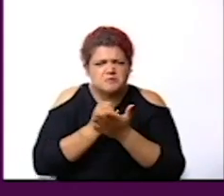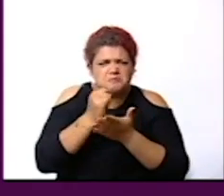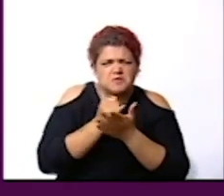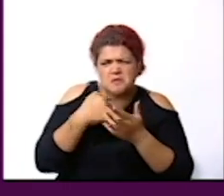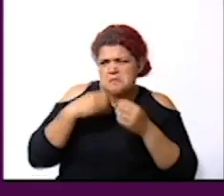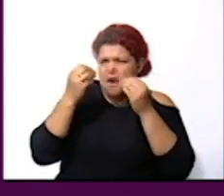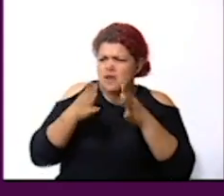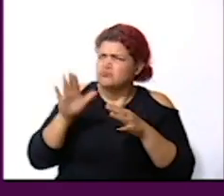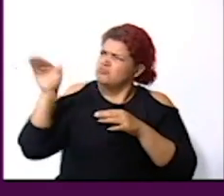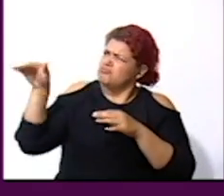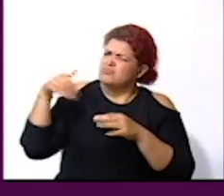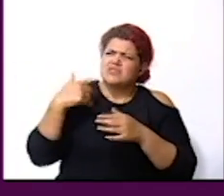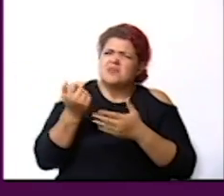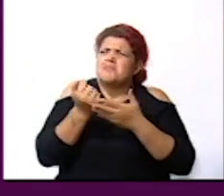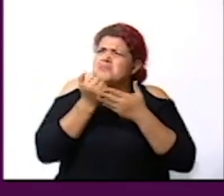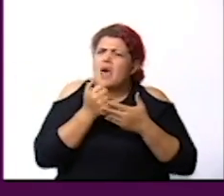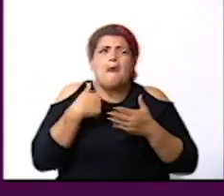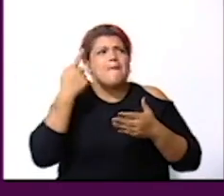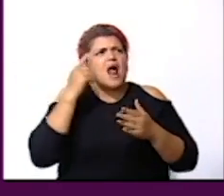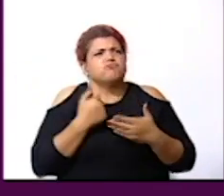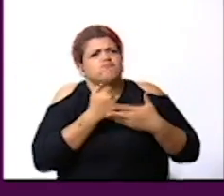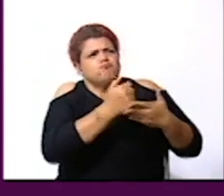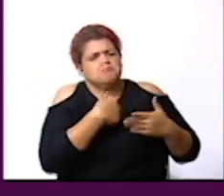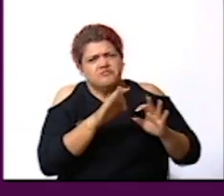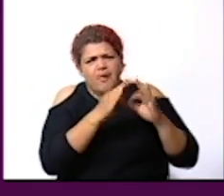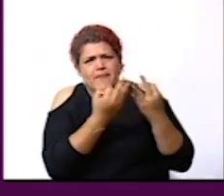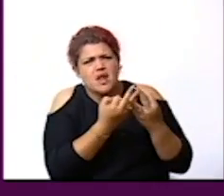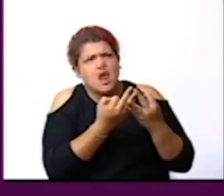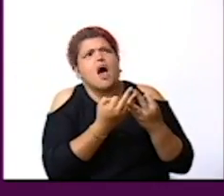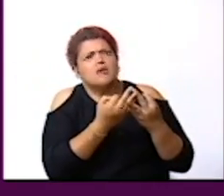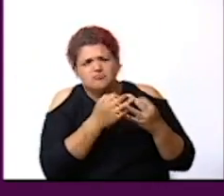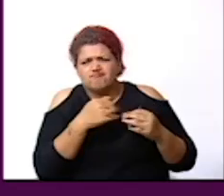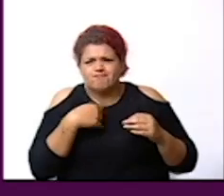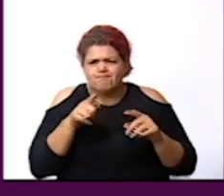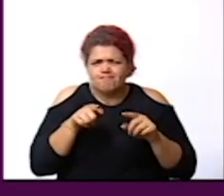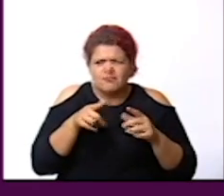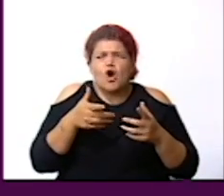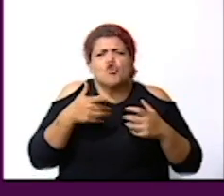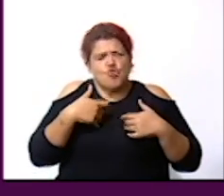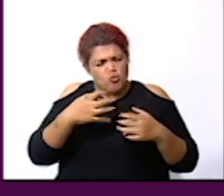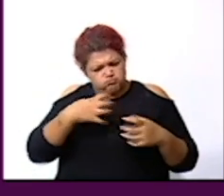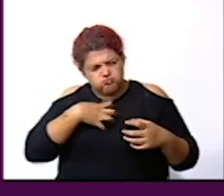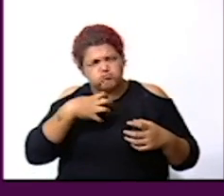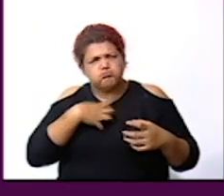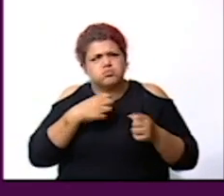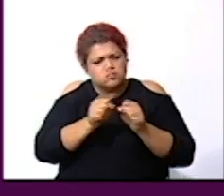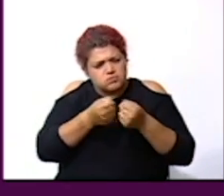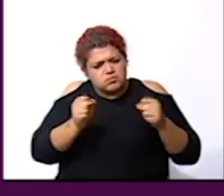mi maestro para preparar a mi familia hacer tu propio mapa